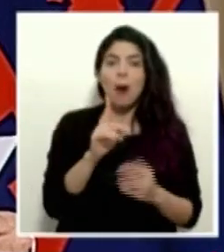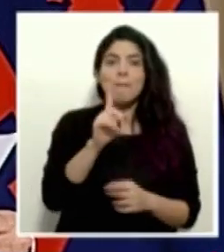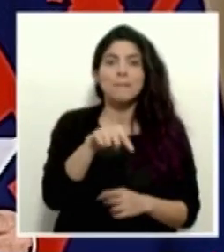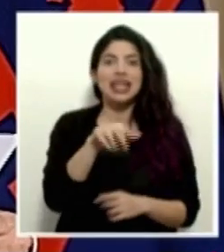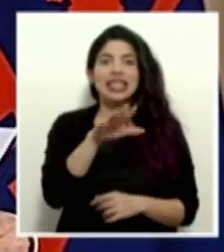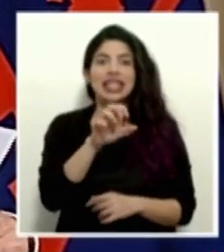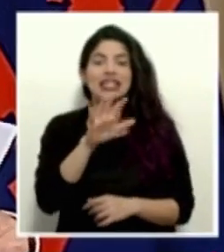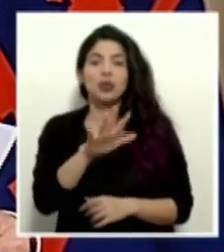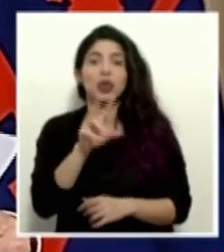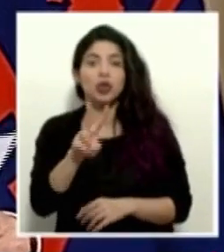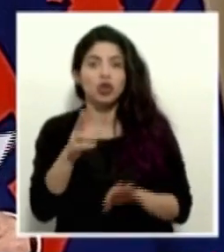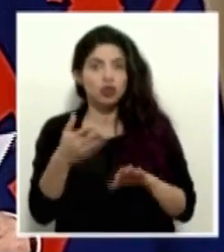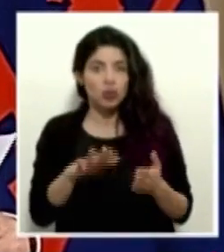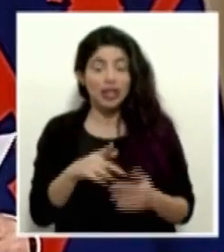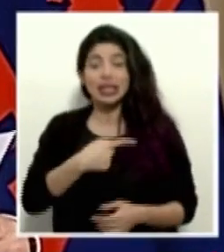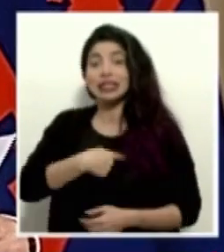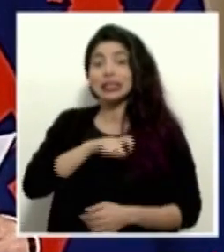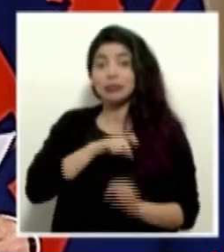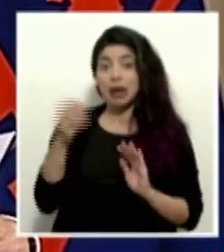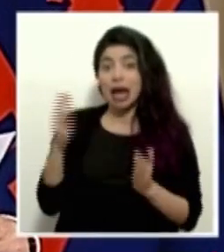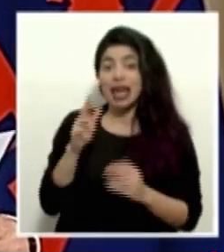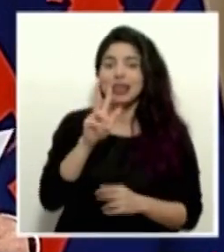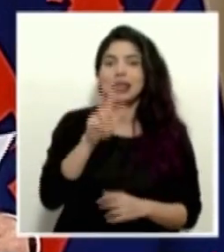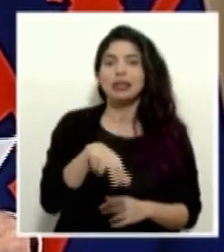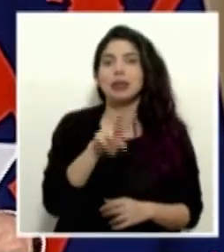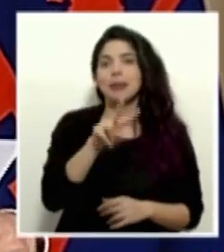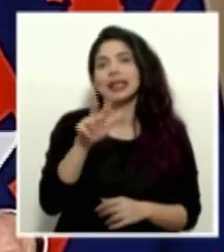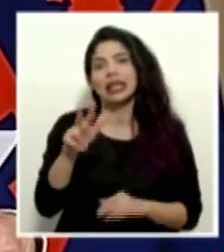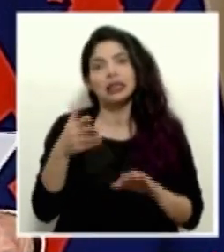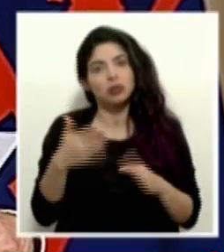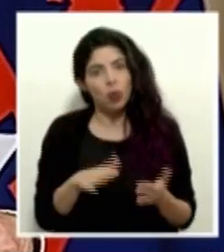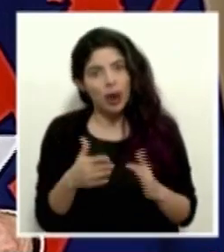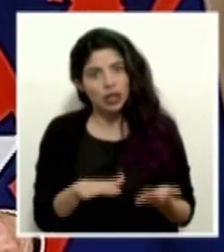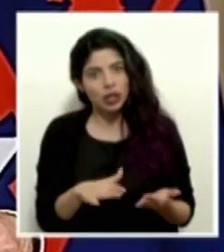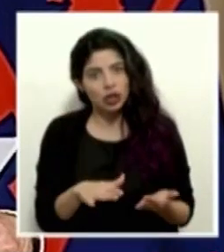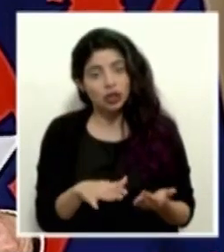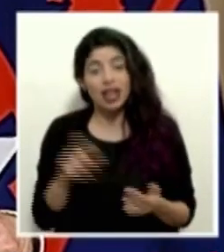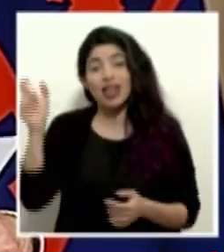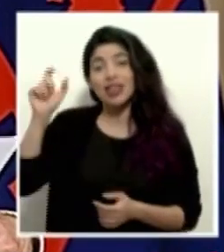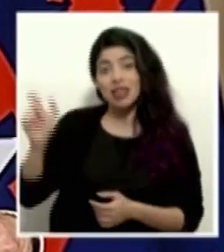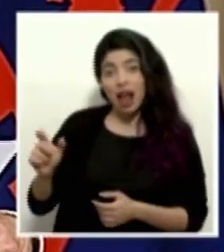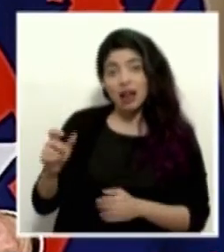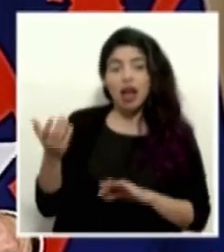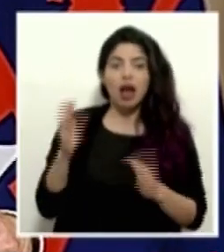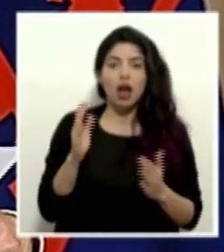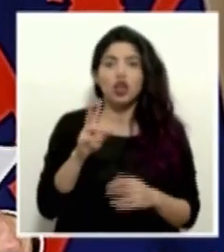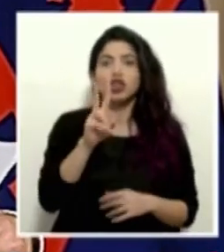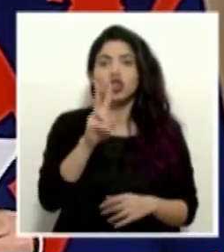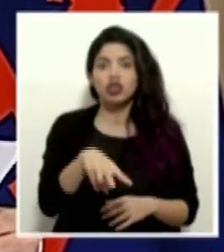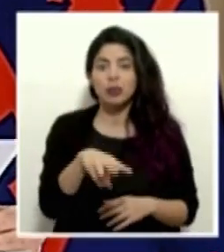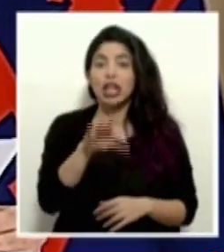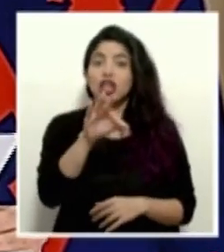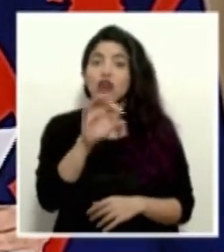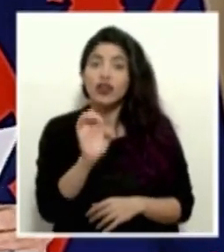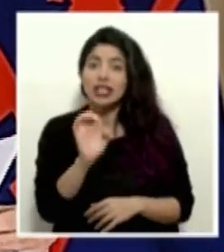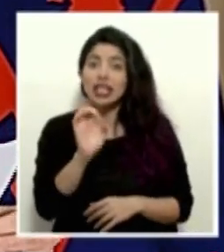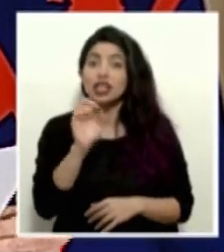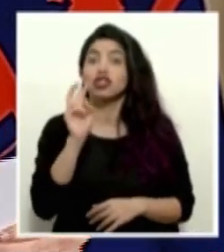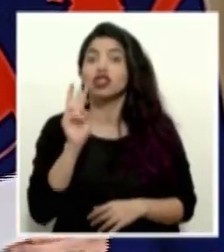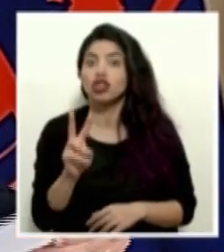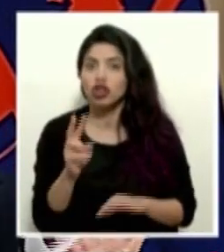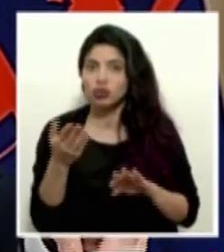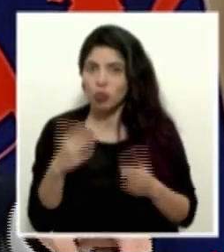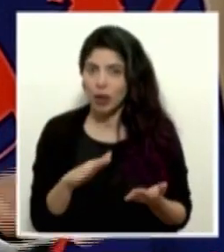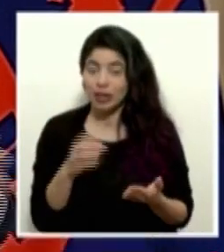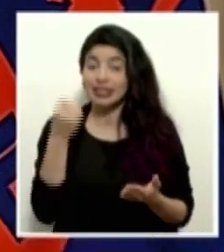.552 muertos. España, 3.023 muertos. Italia, 2.902